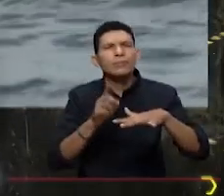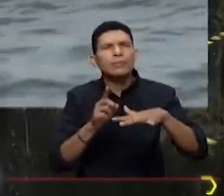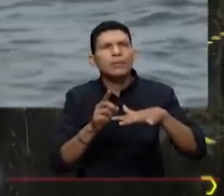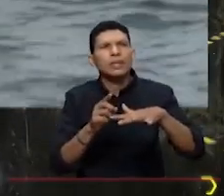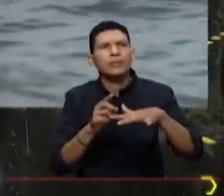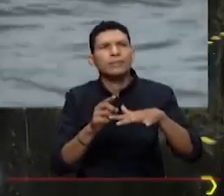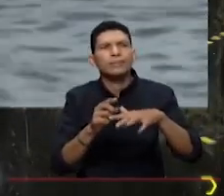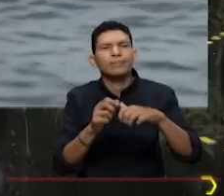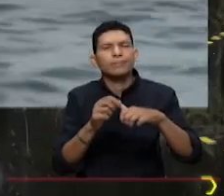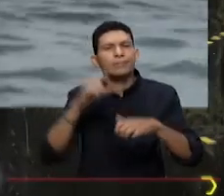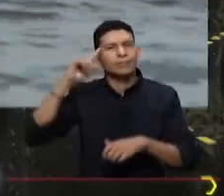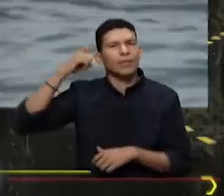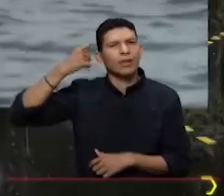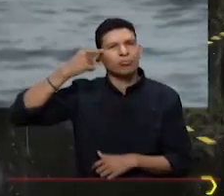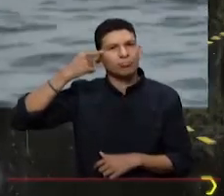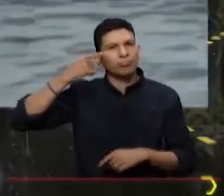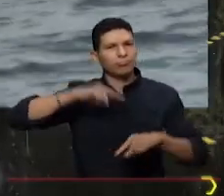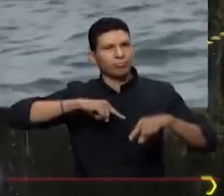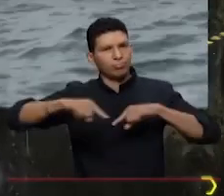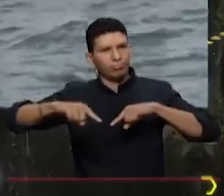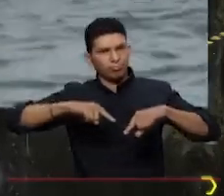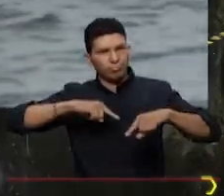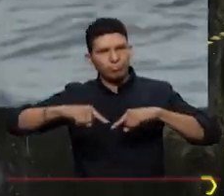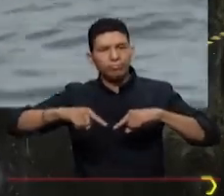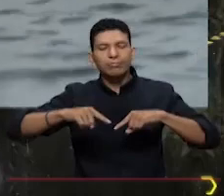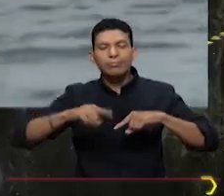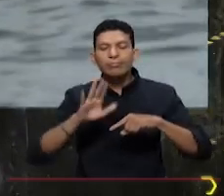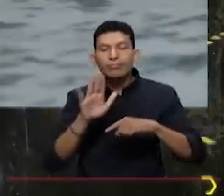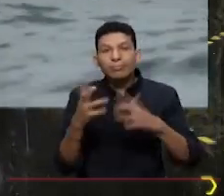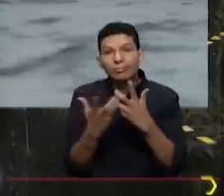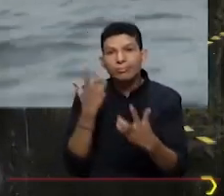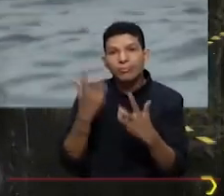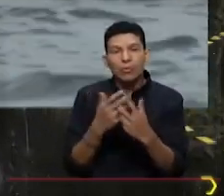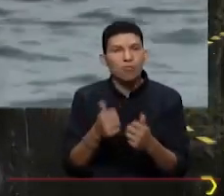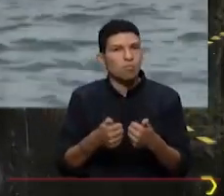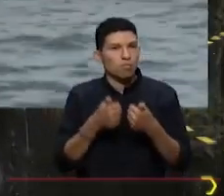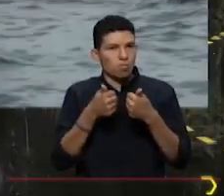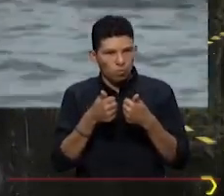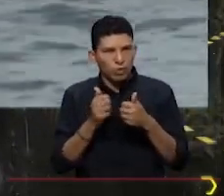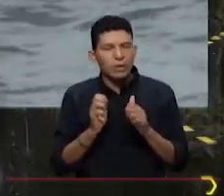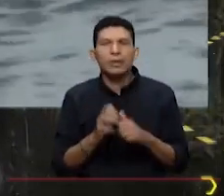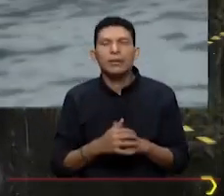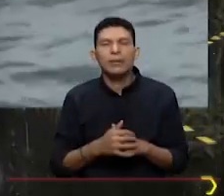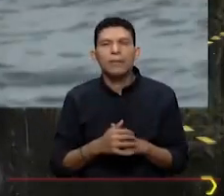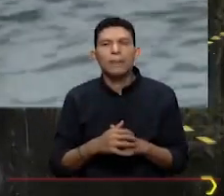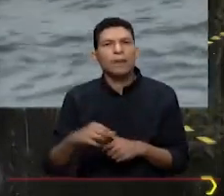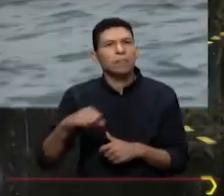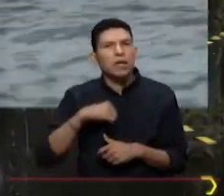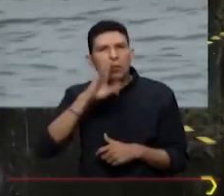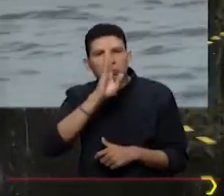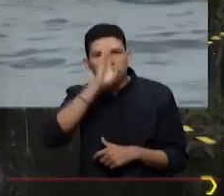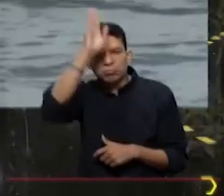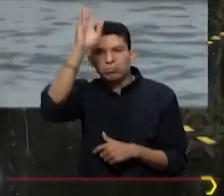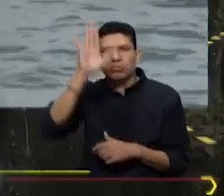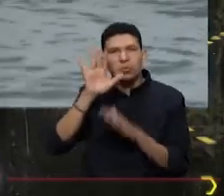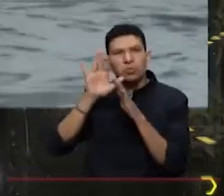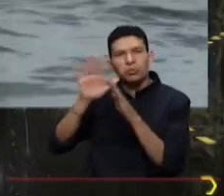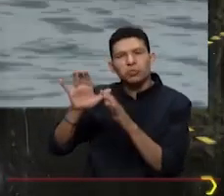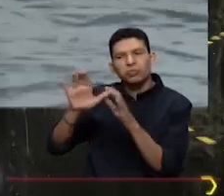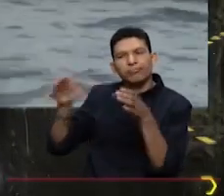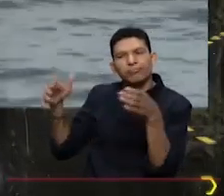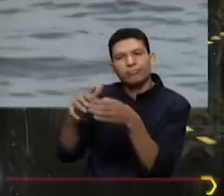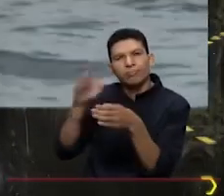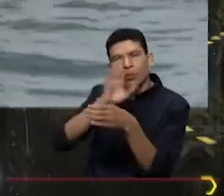gobernados, tienen un ecosistema en buen estado, tienen unas costumbres ancestrales y unas